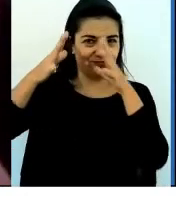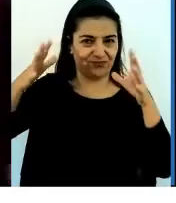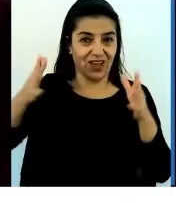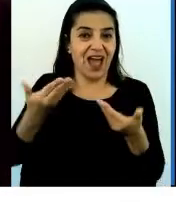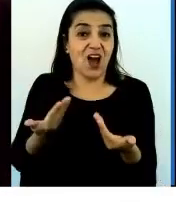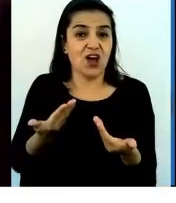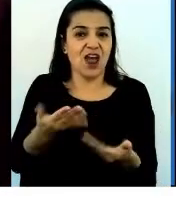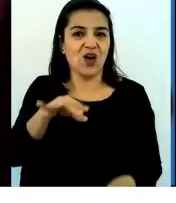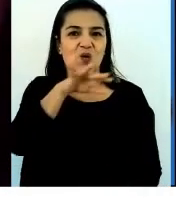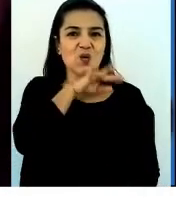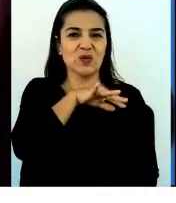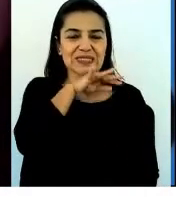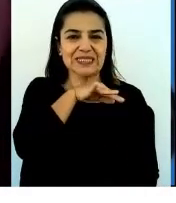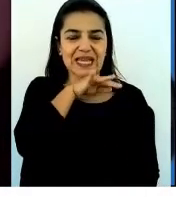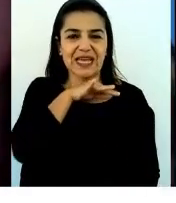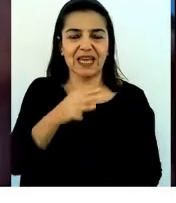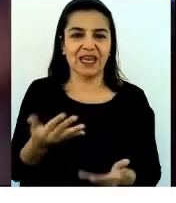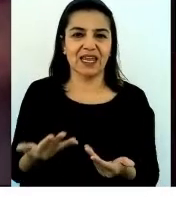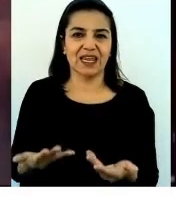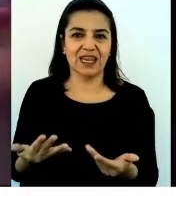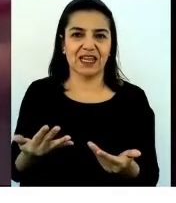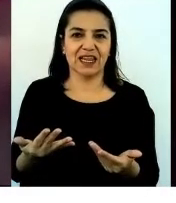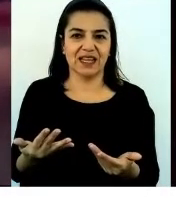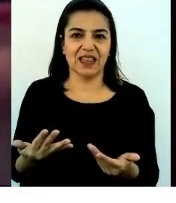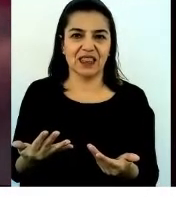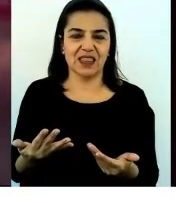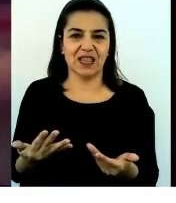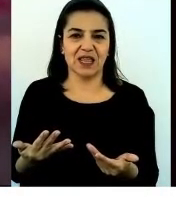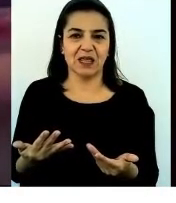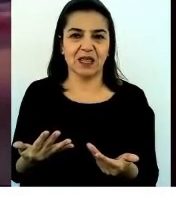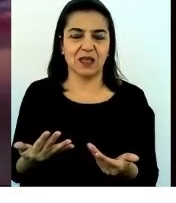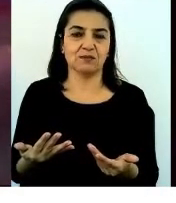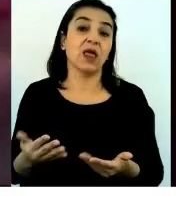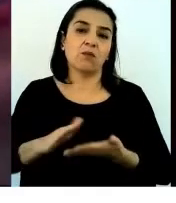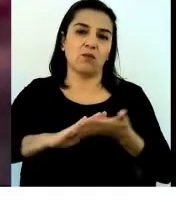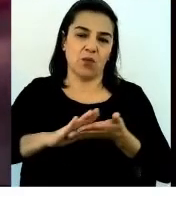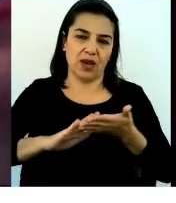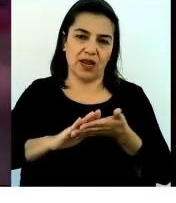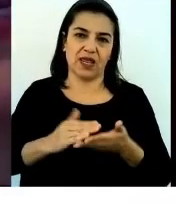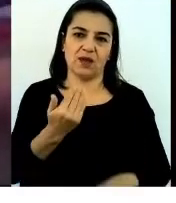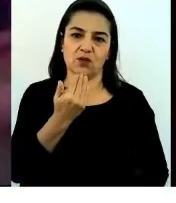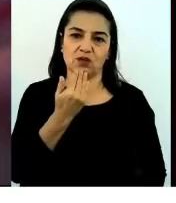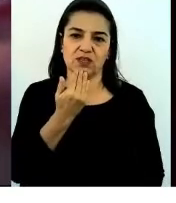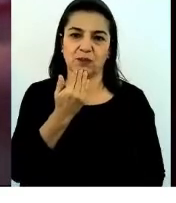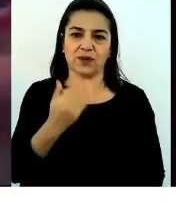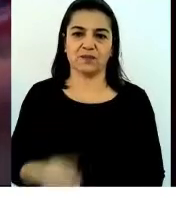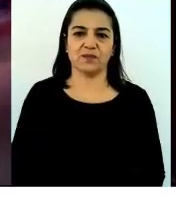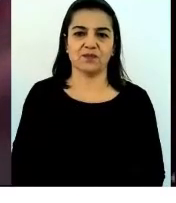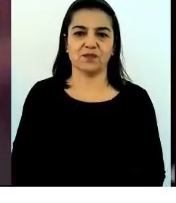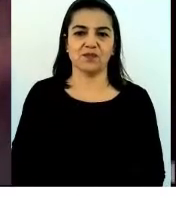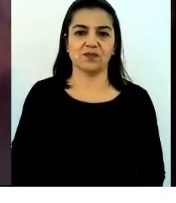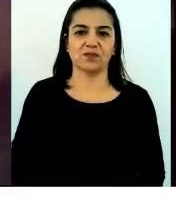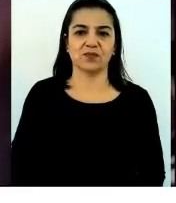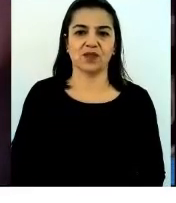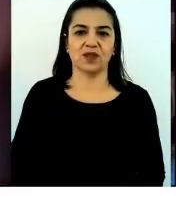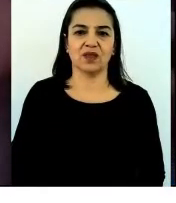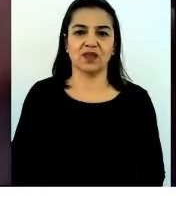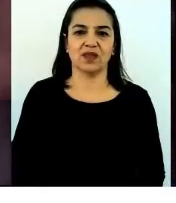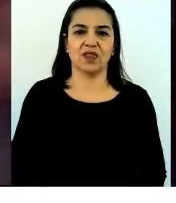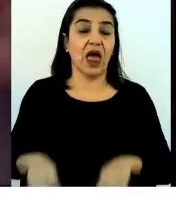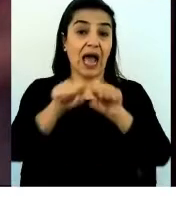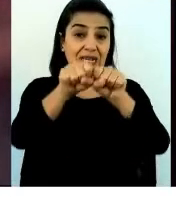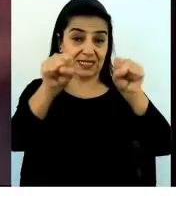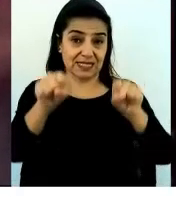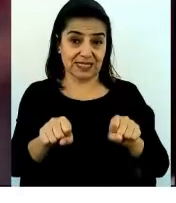que that makes sense. Por ejemplo, también indoor greenhouses, los sistemas